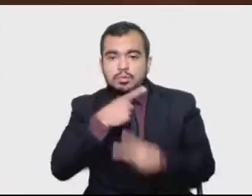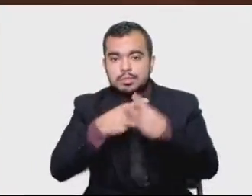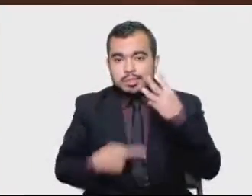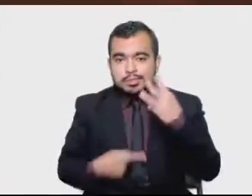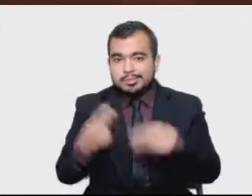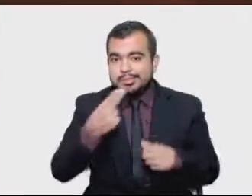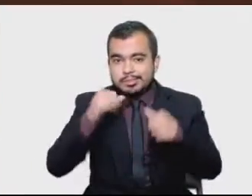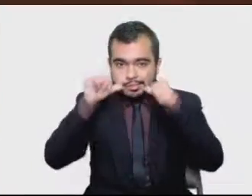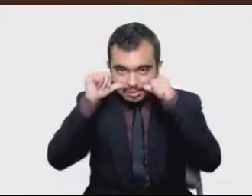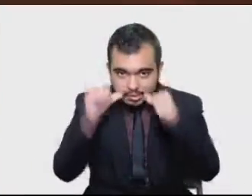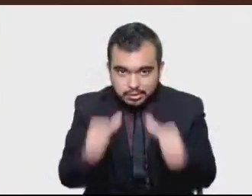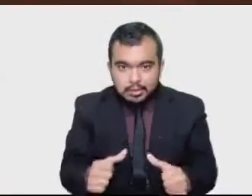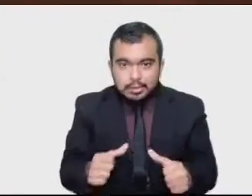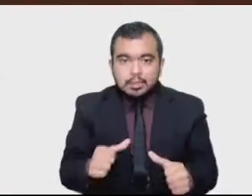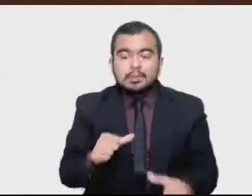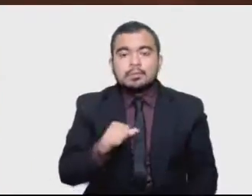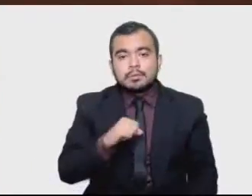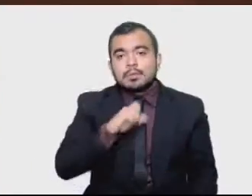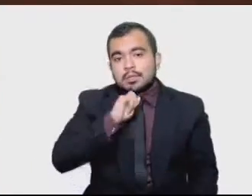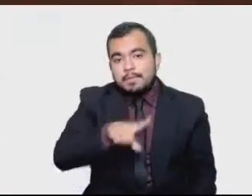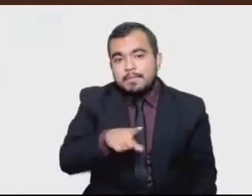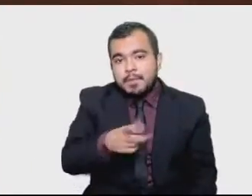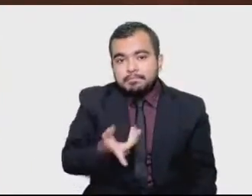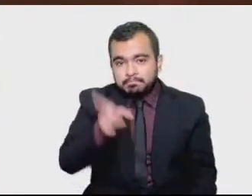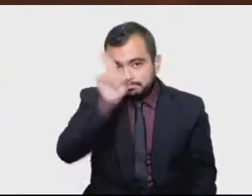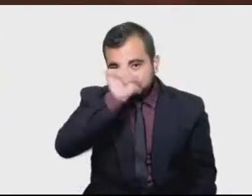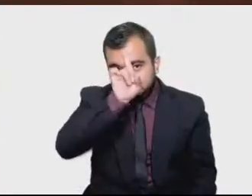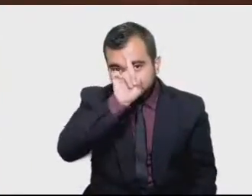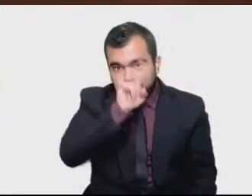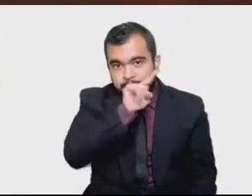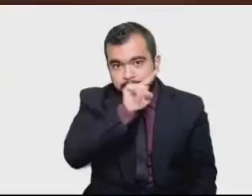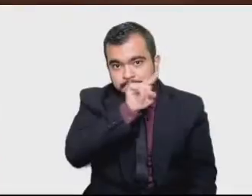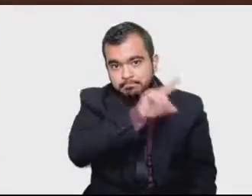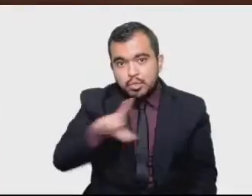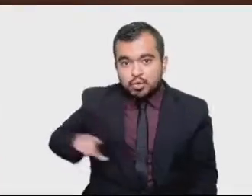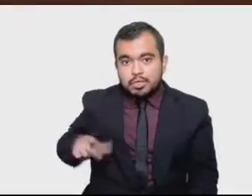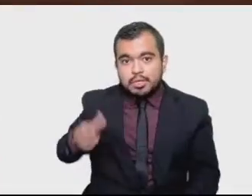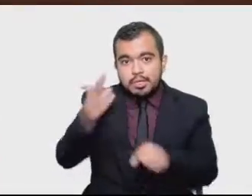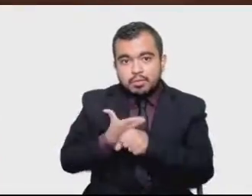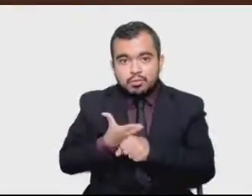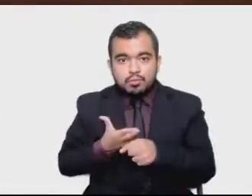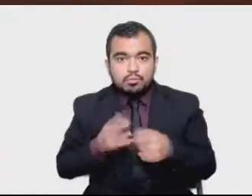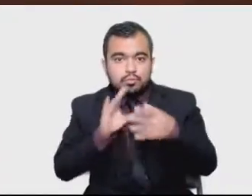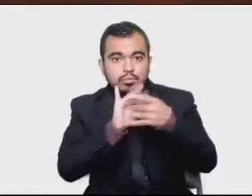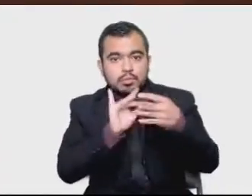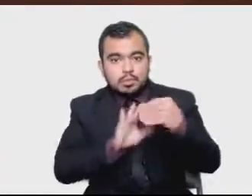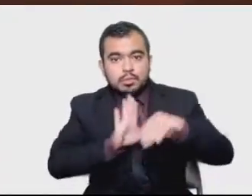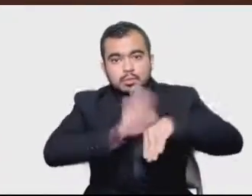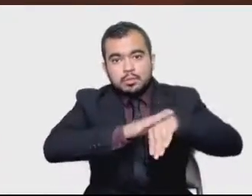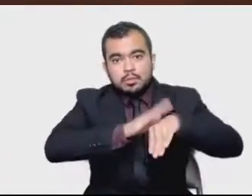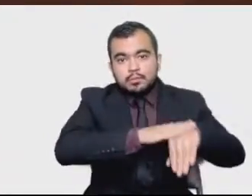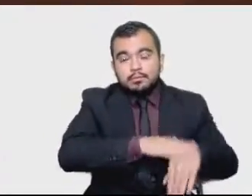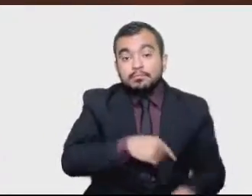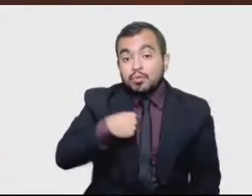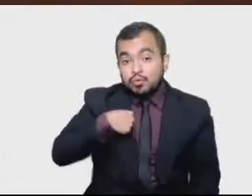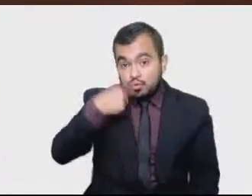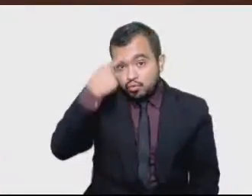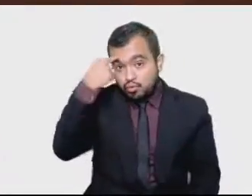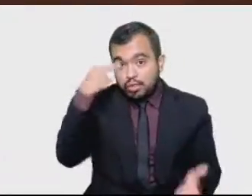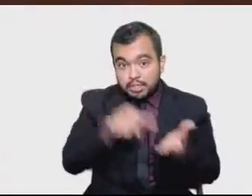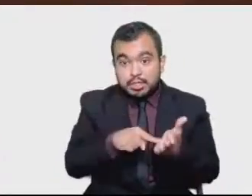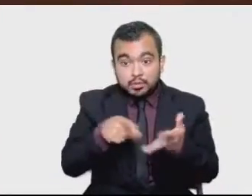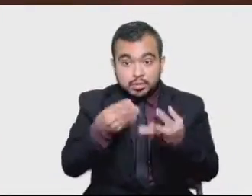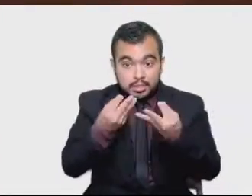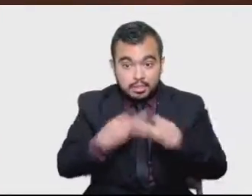una serie de observaciones para el Ejecutivo estatal y creo que es muy importante que en el tema del agua, como